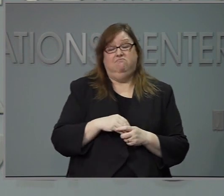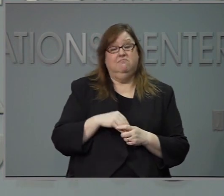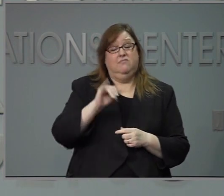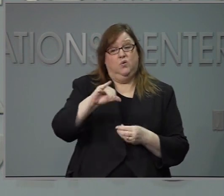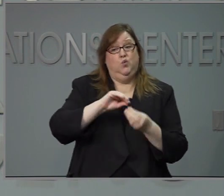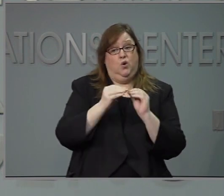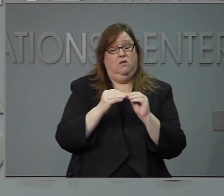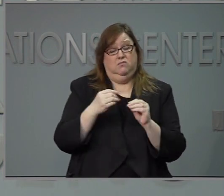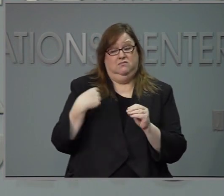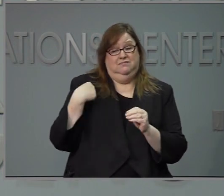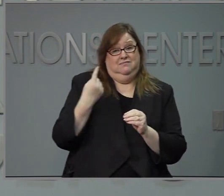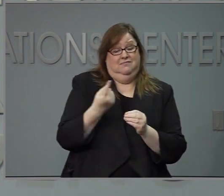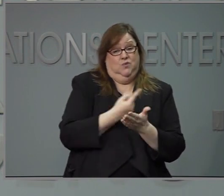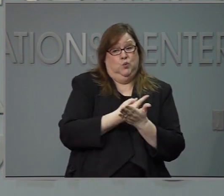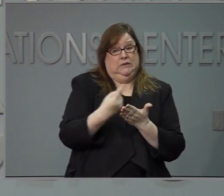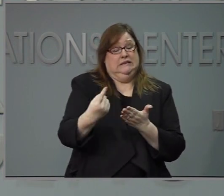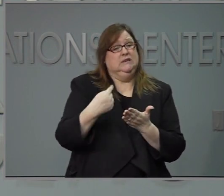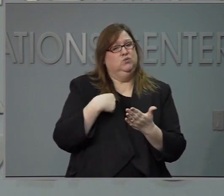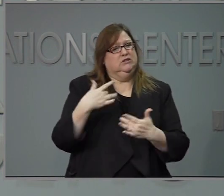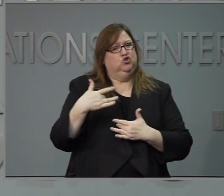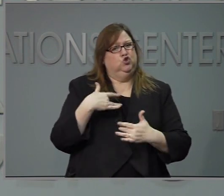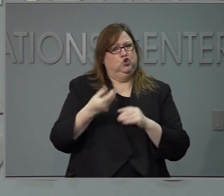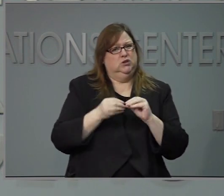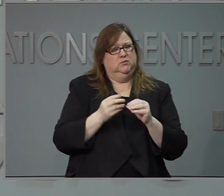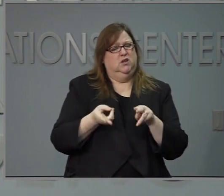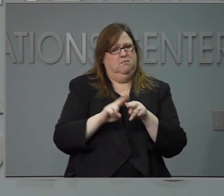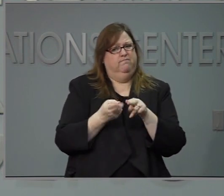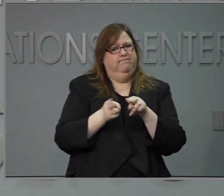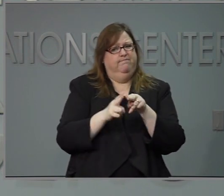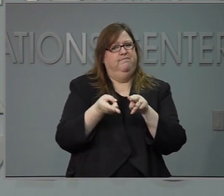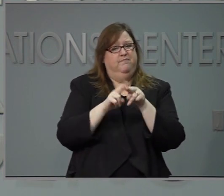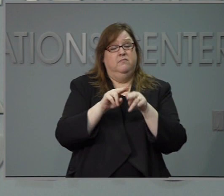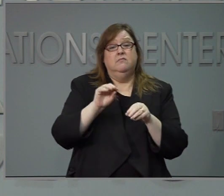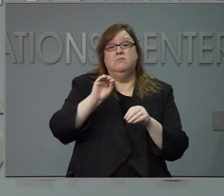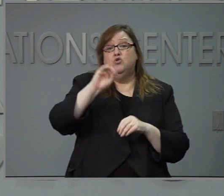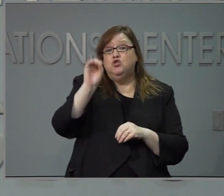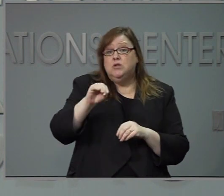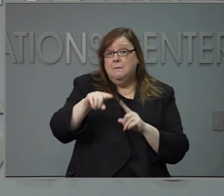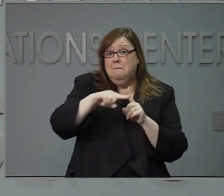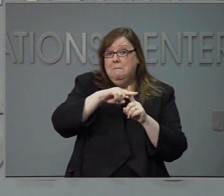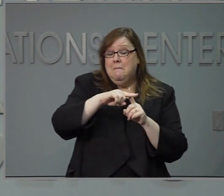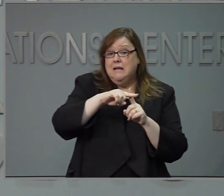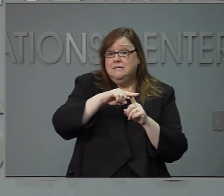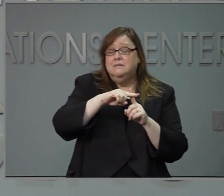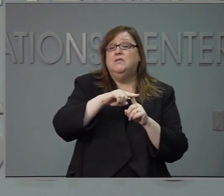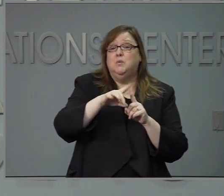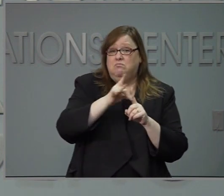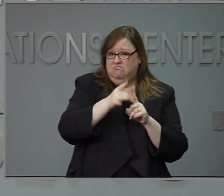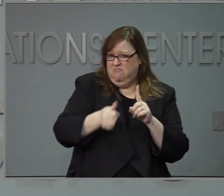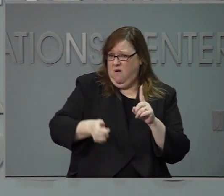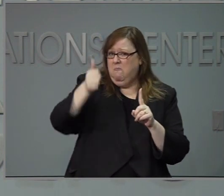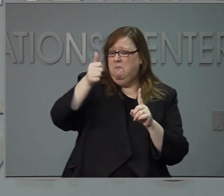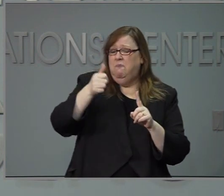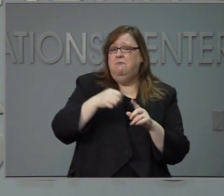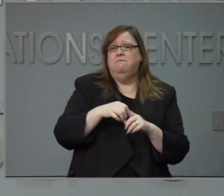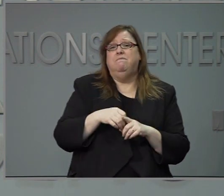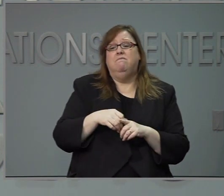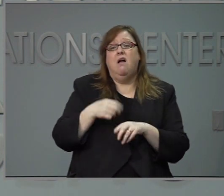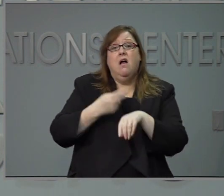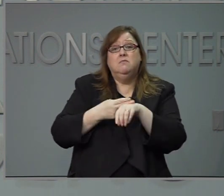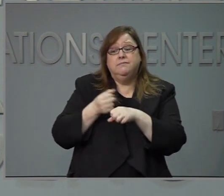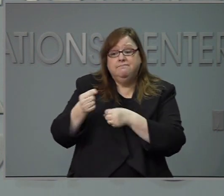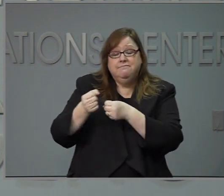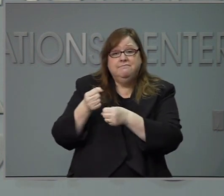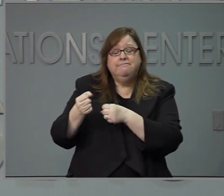porcentaje de positivos y también ha aumentado el nivel de hospitalizaciones y admisiones a hospitales